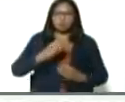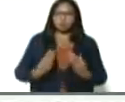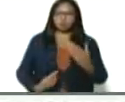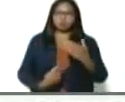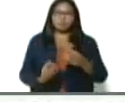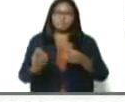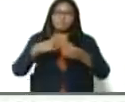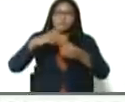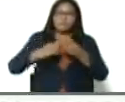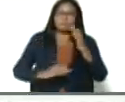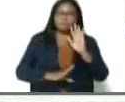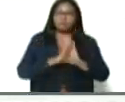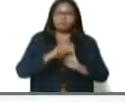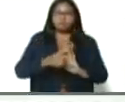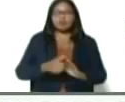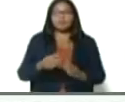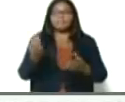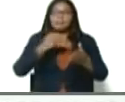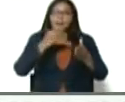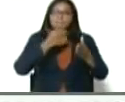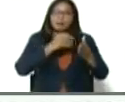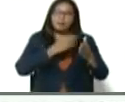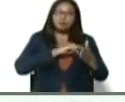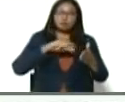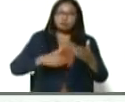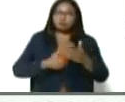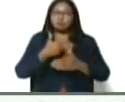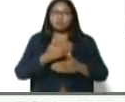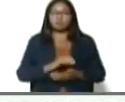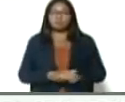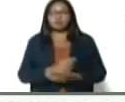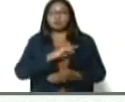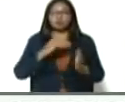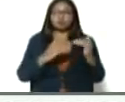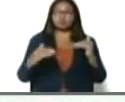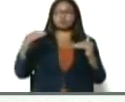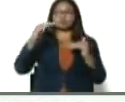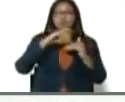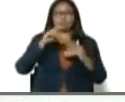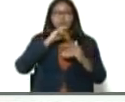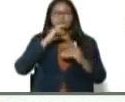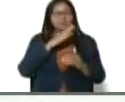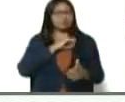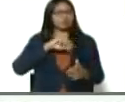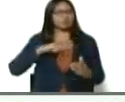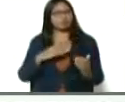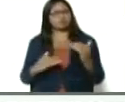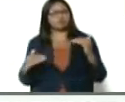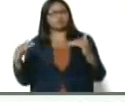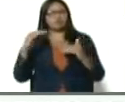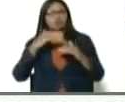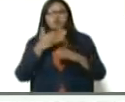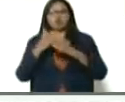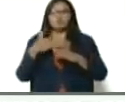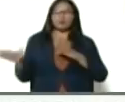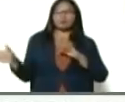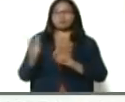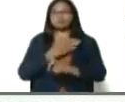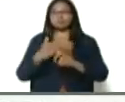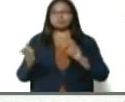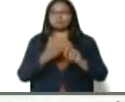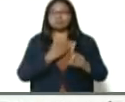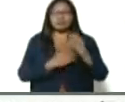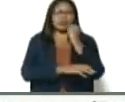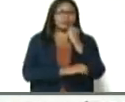si se puede, somos más que las dificultades, somos más, que la agresión, que las trampas,